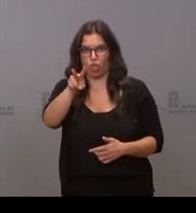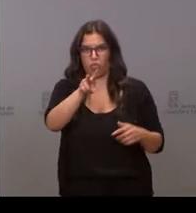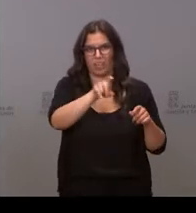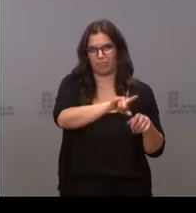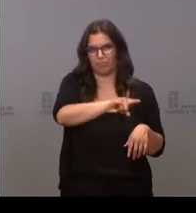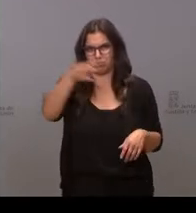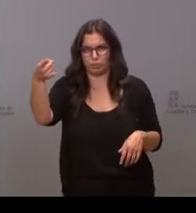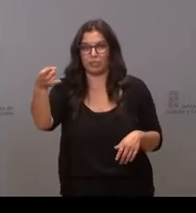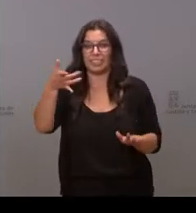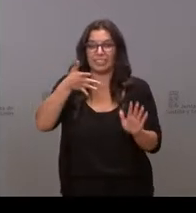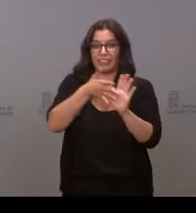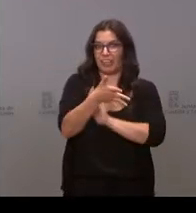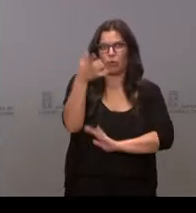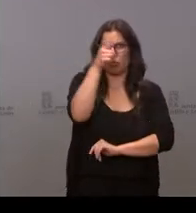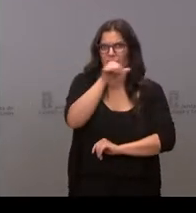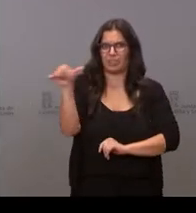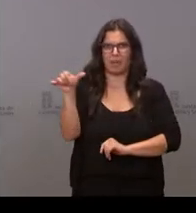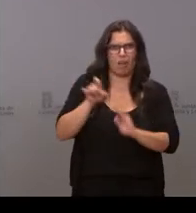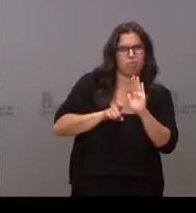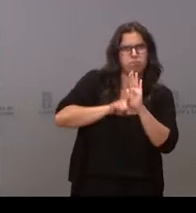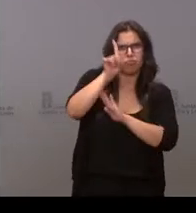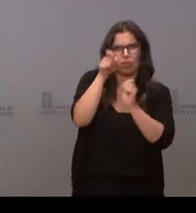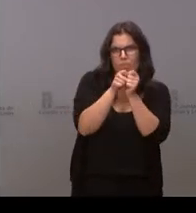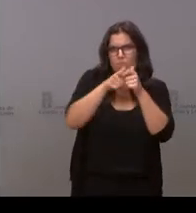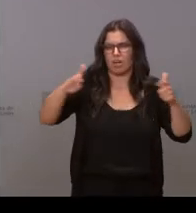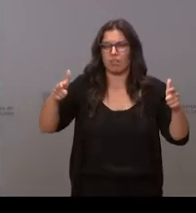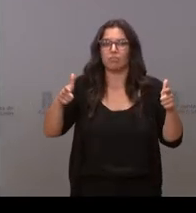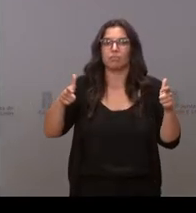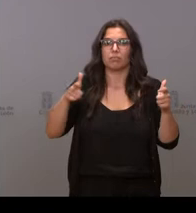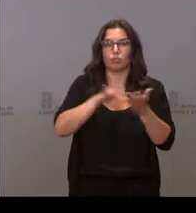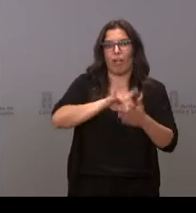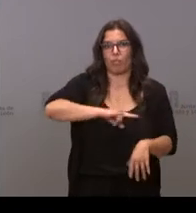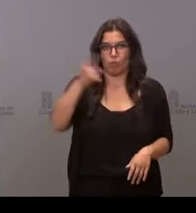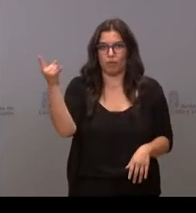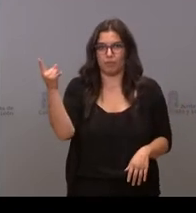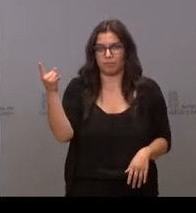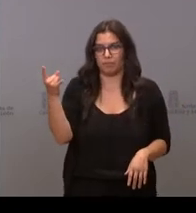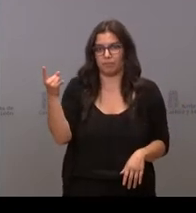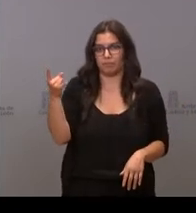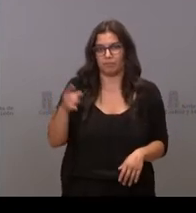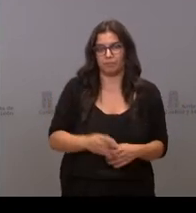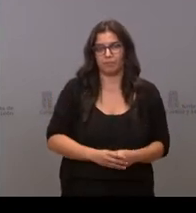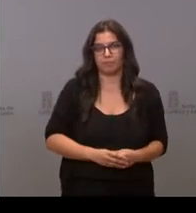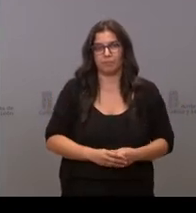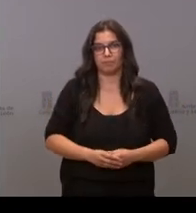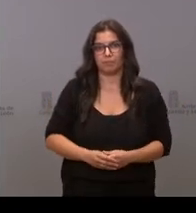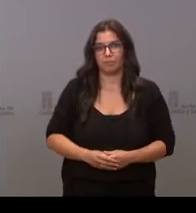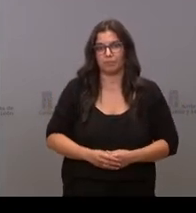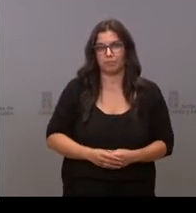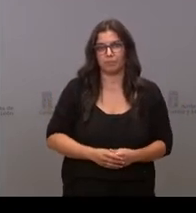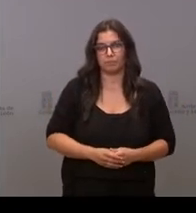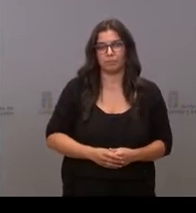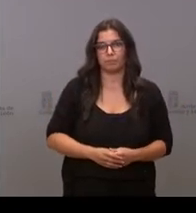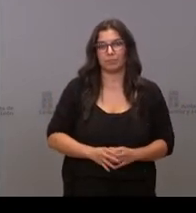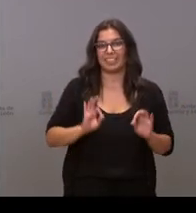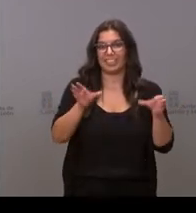Eso quiere decir que en apenas una semana, un poquito más de una semana, hemos duplicado la incidencia en este